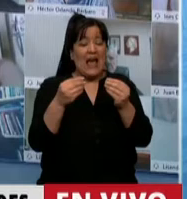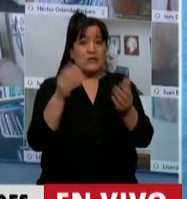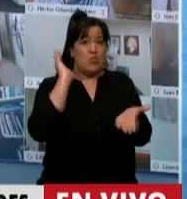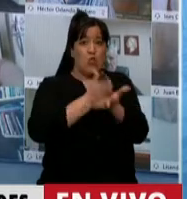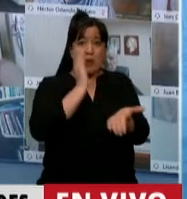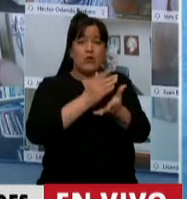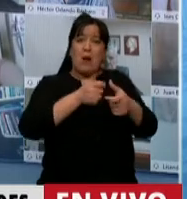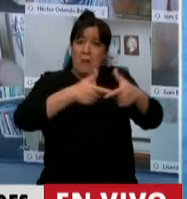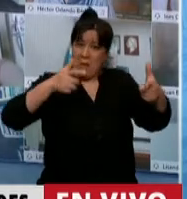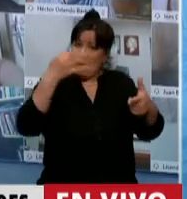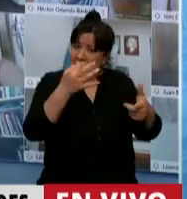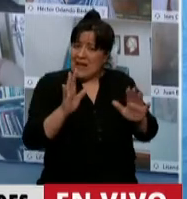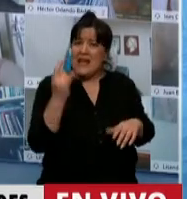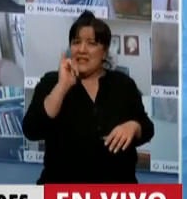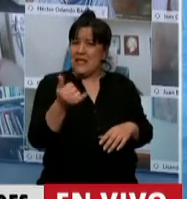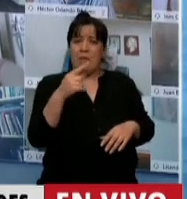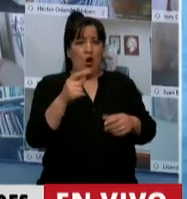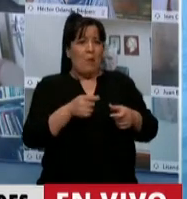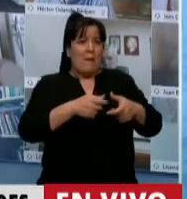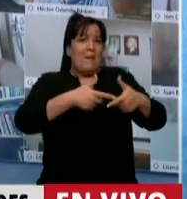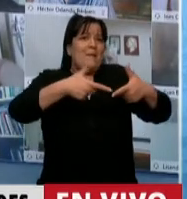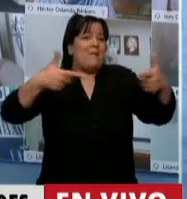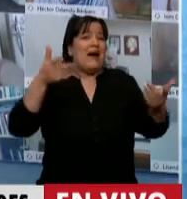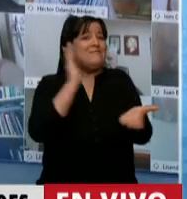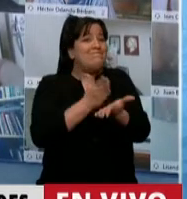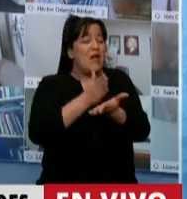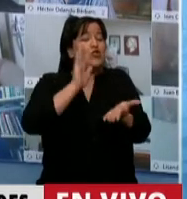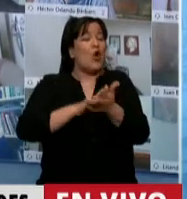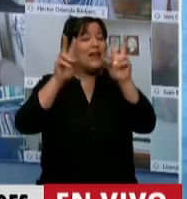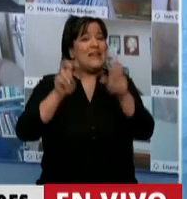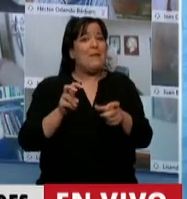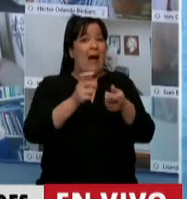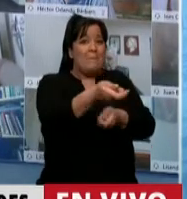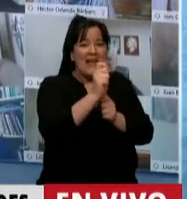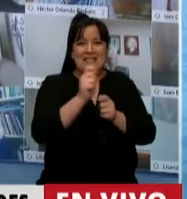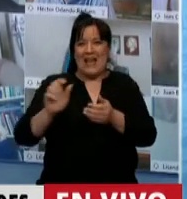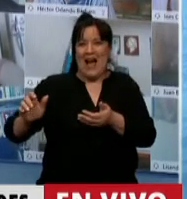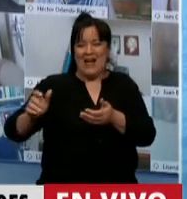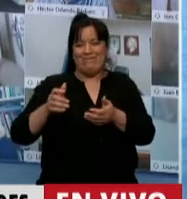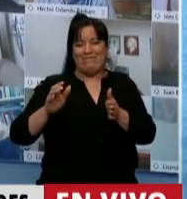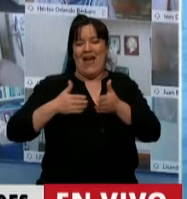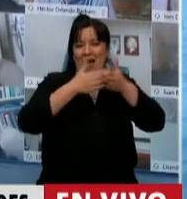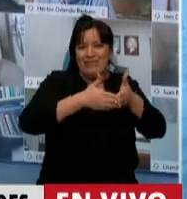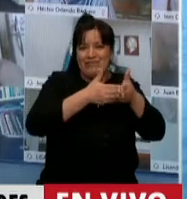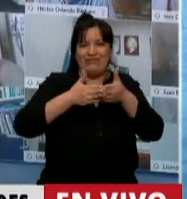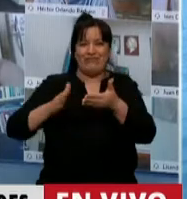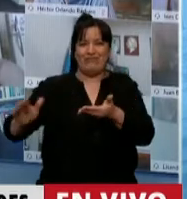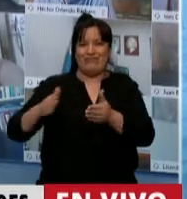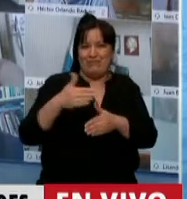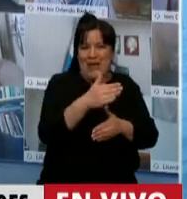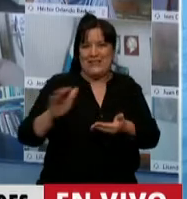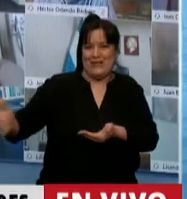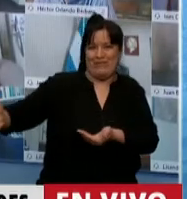multas correctas para aumentar multas sobre la pesca ilegal, hasta ahí. E incluso vamos a ver